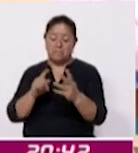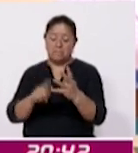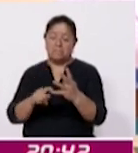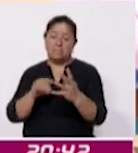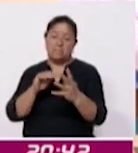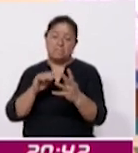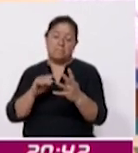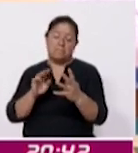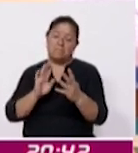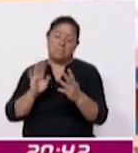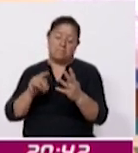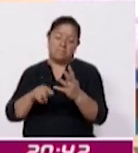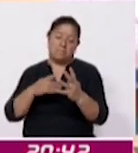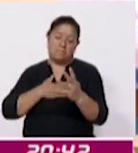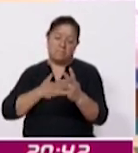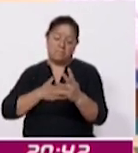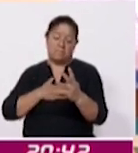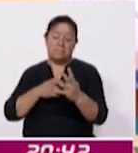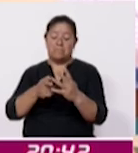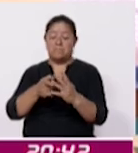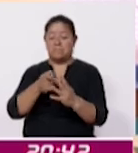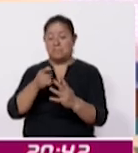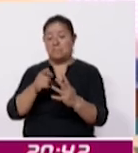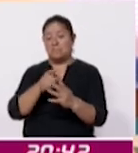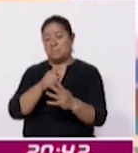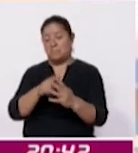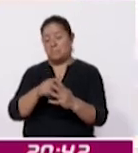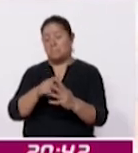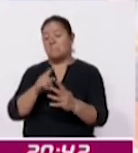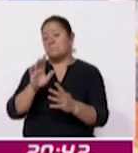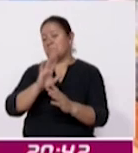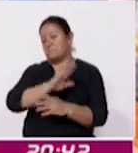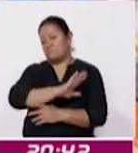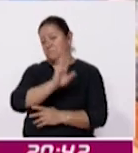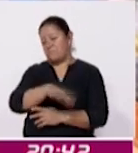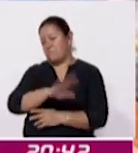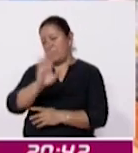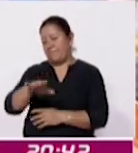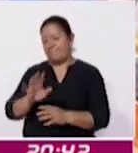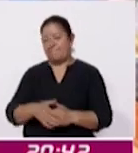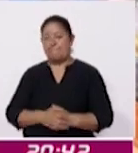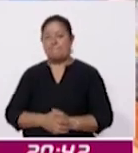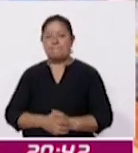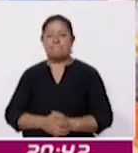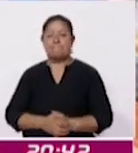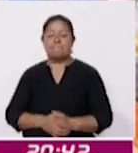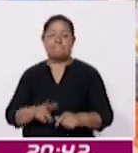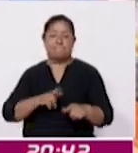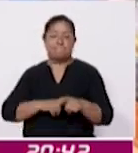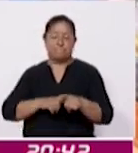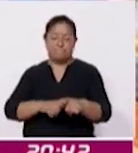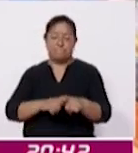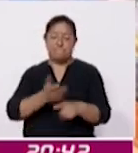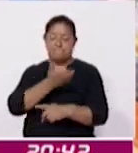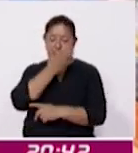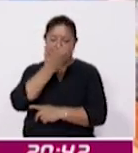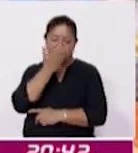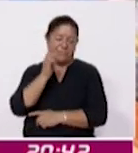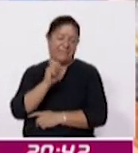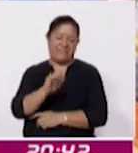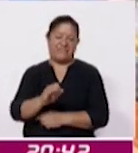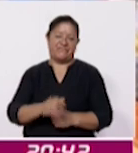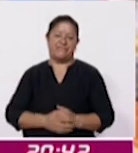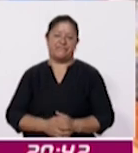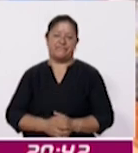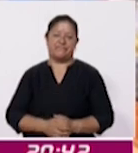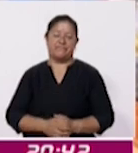años y ella fue la emprendedora que se hiciera todo esto es para seguir manteniendo la tradición que bueno